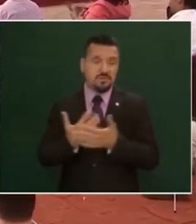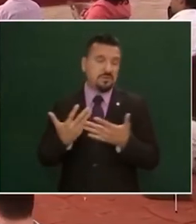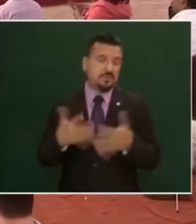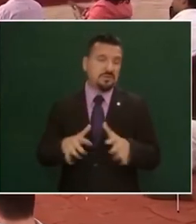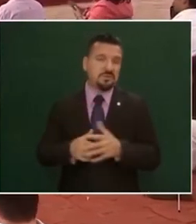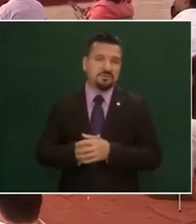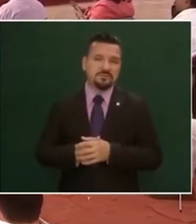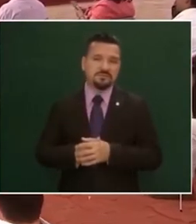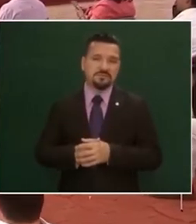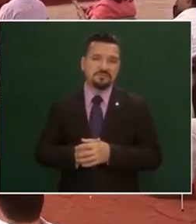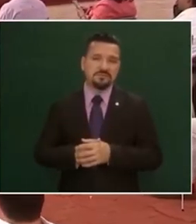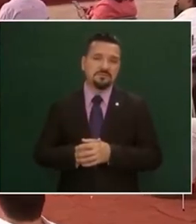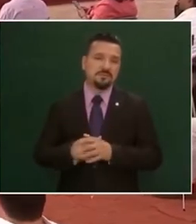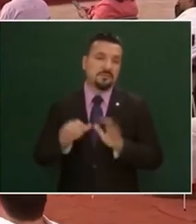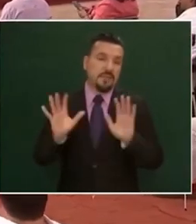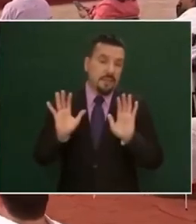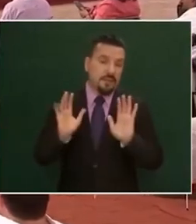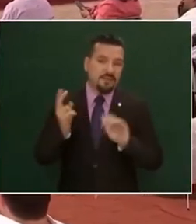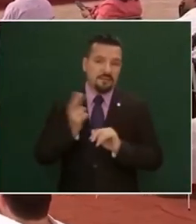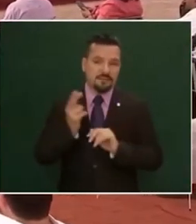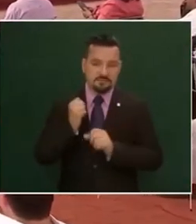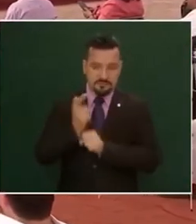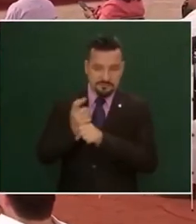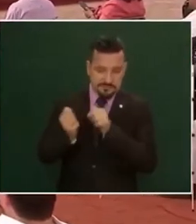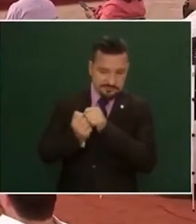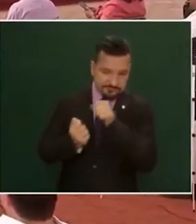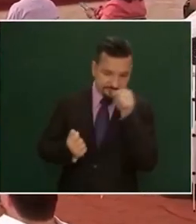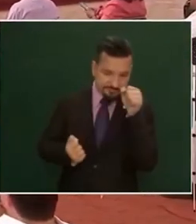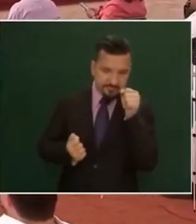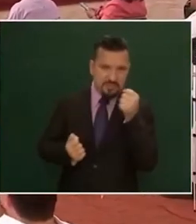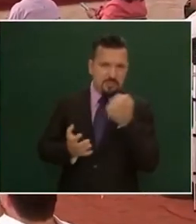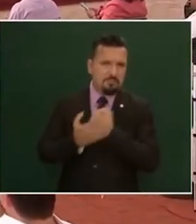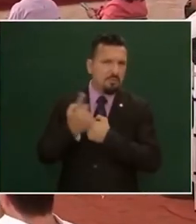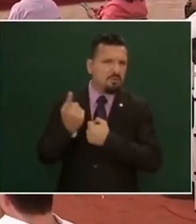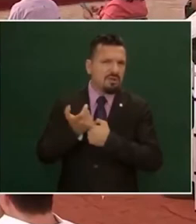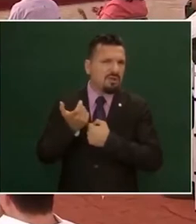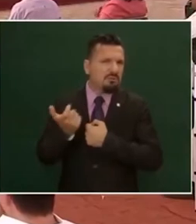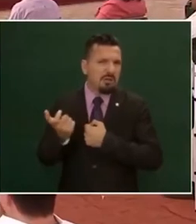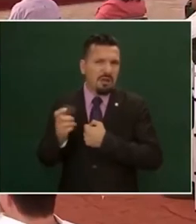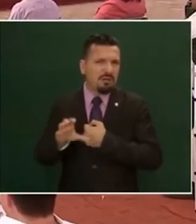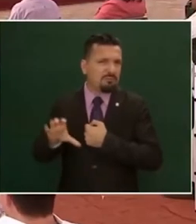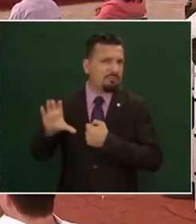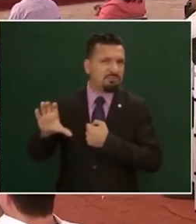hay que ver por qué le pagan tanto